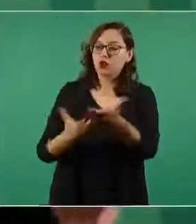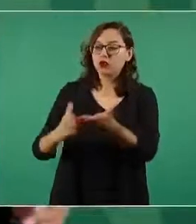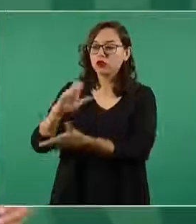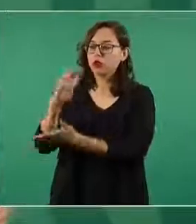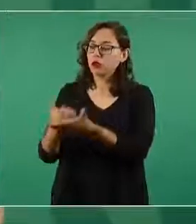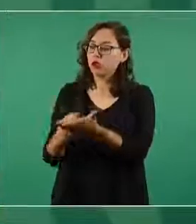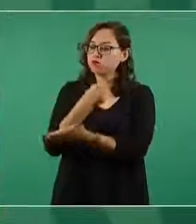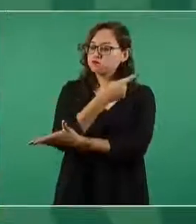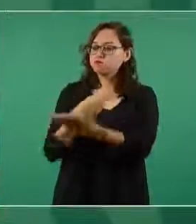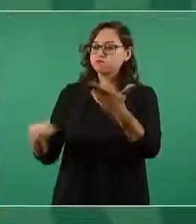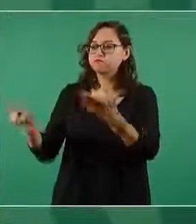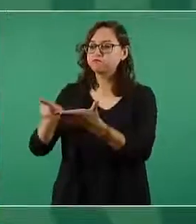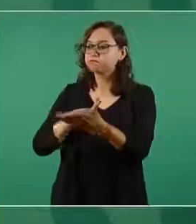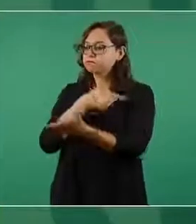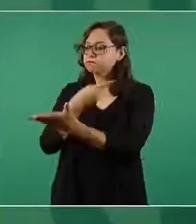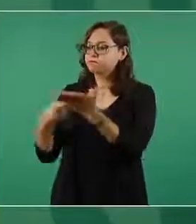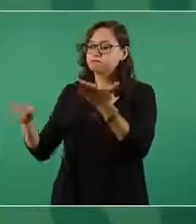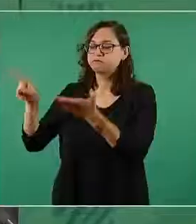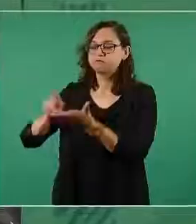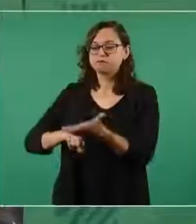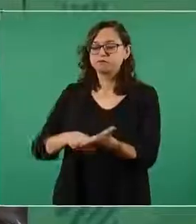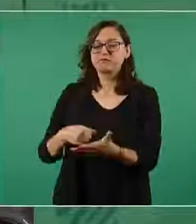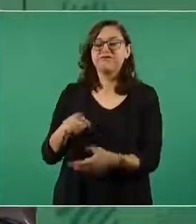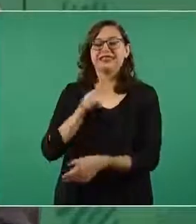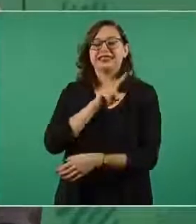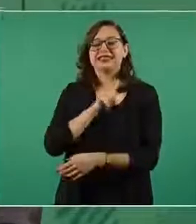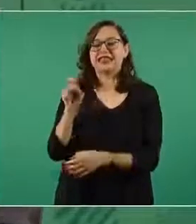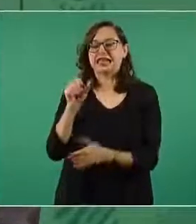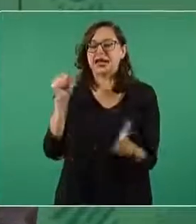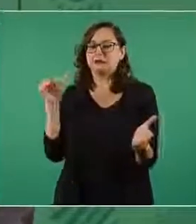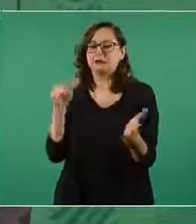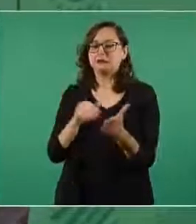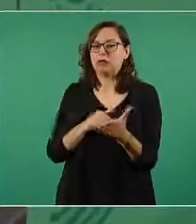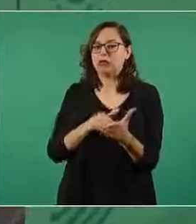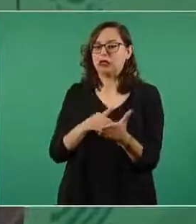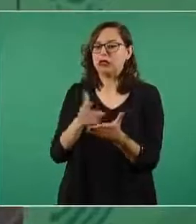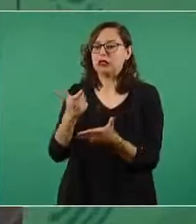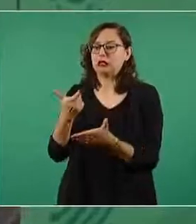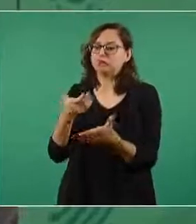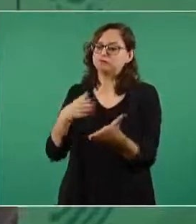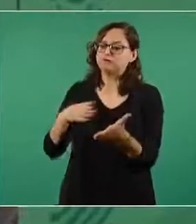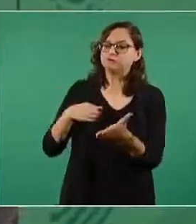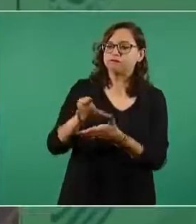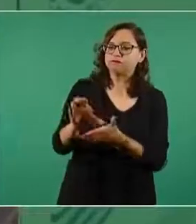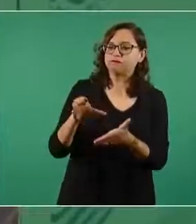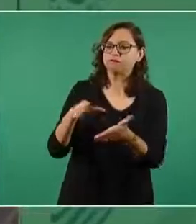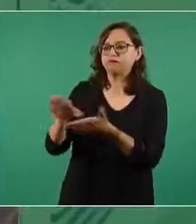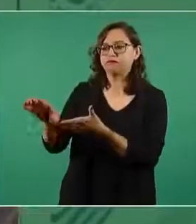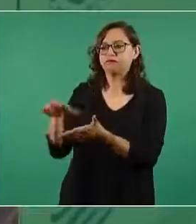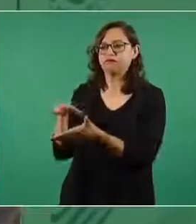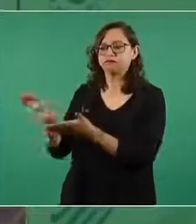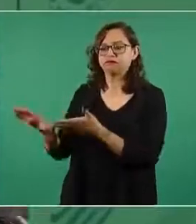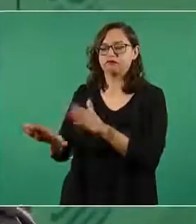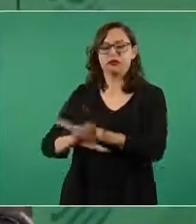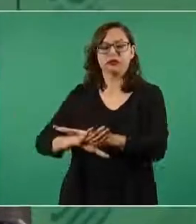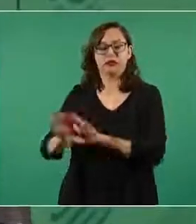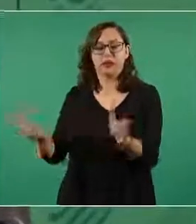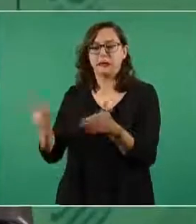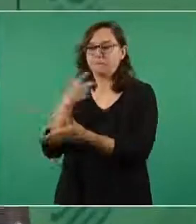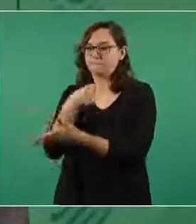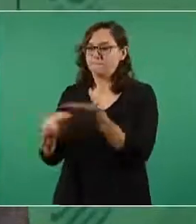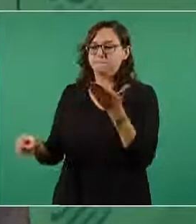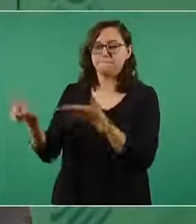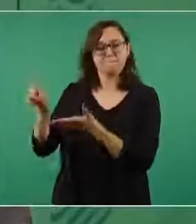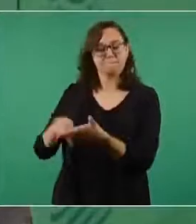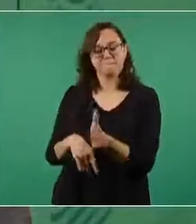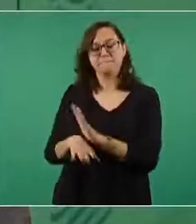de Texcoco o el proyecto de Texcoco, de todas maneras, agregándole los 100